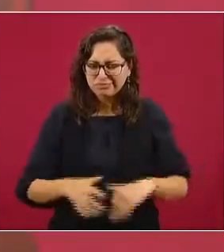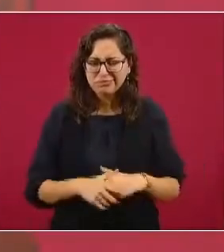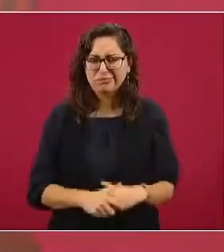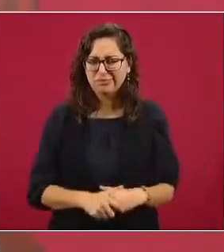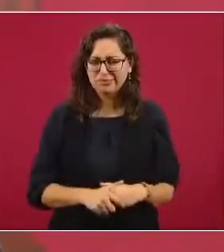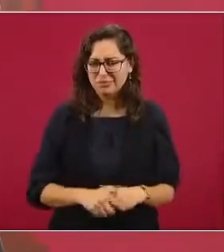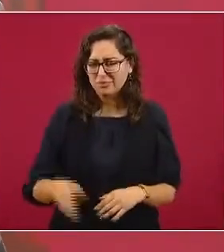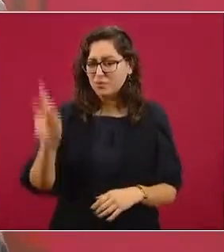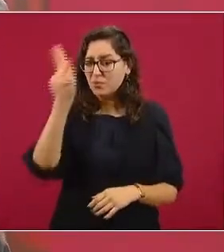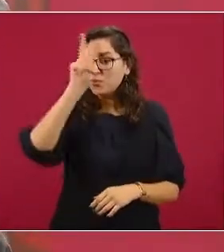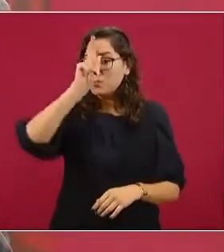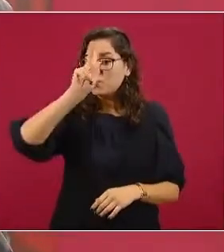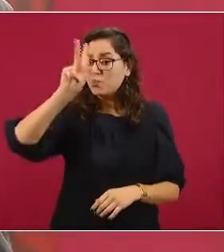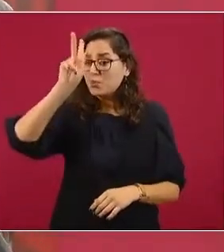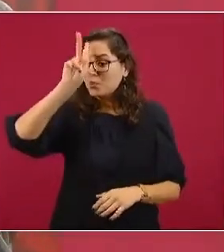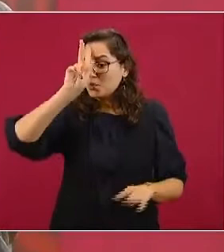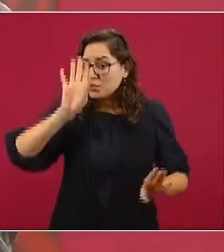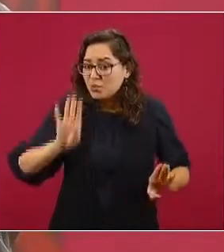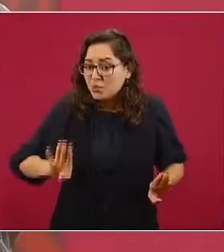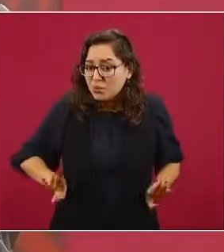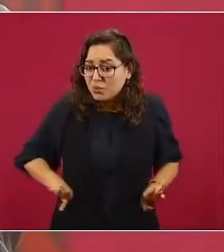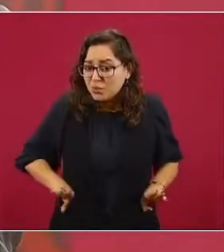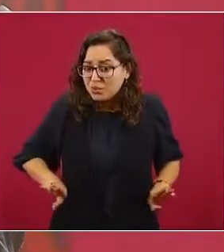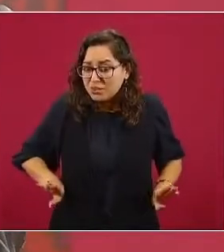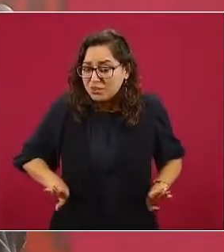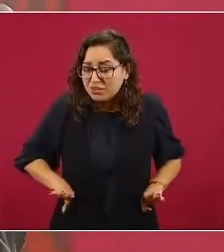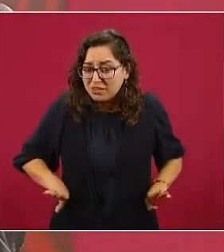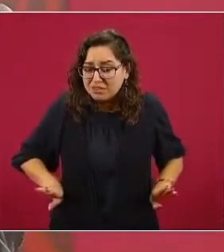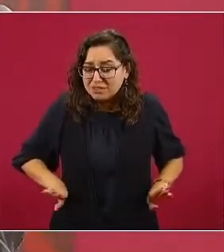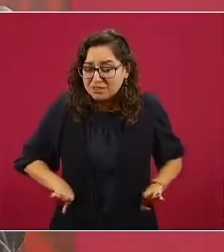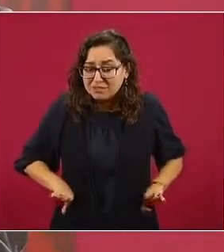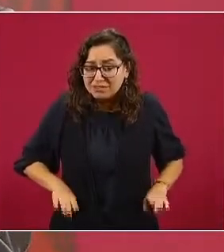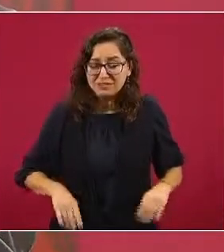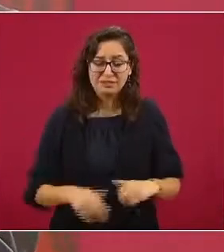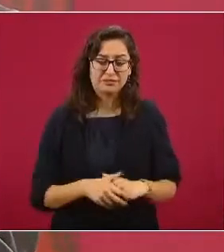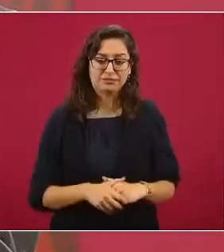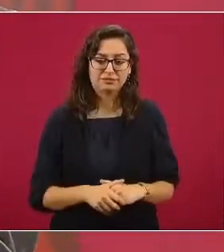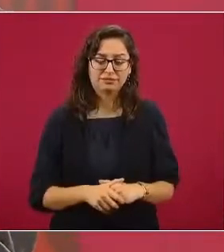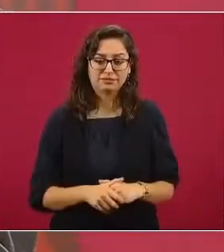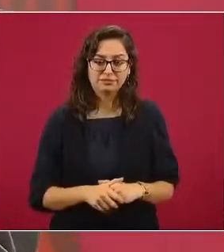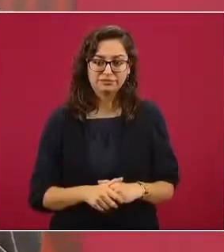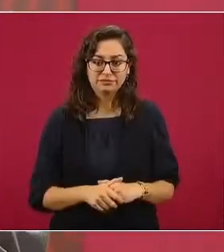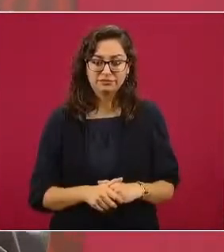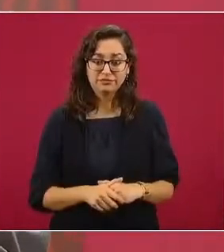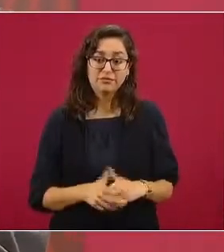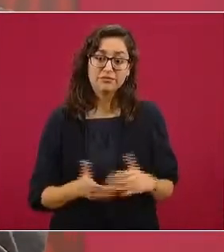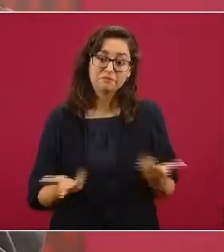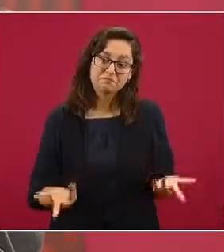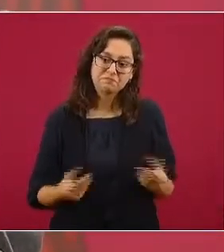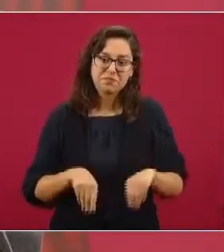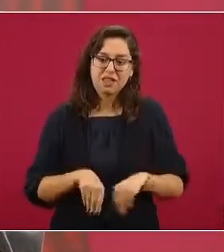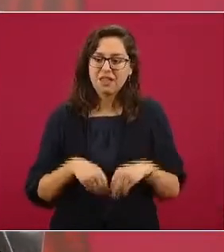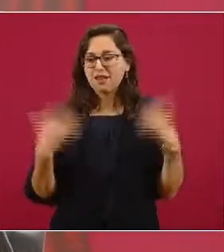opositores nuestros